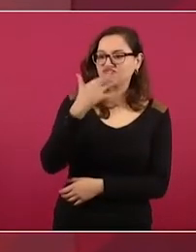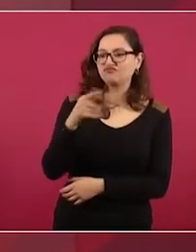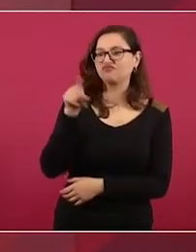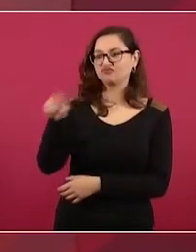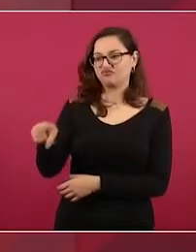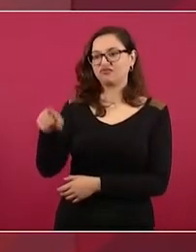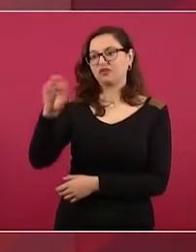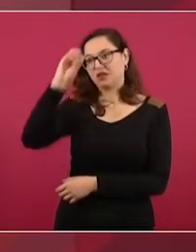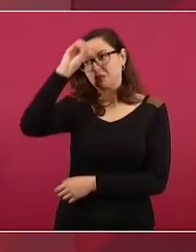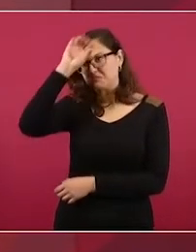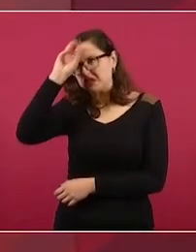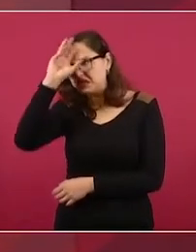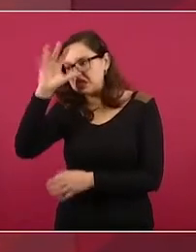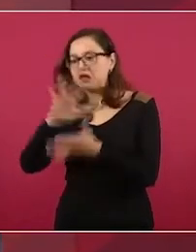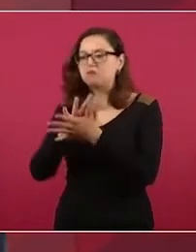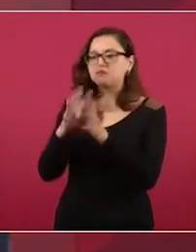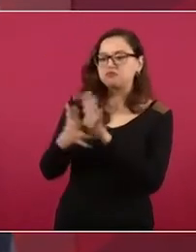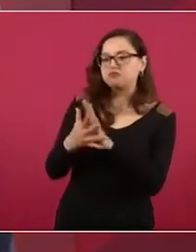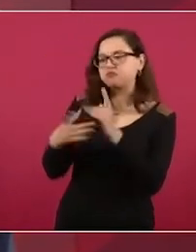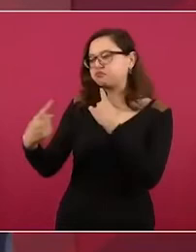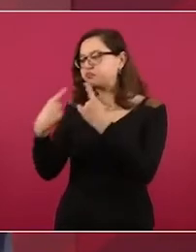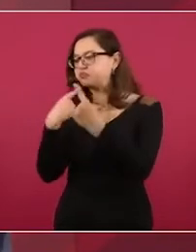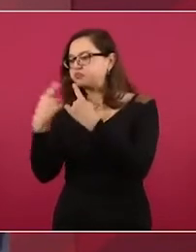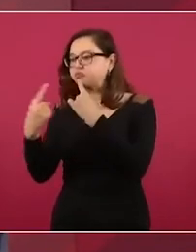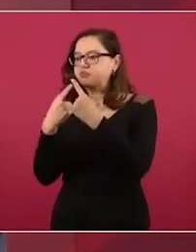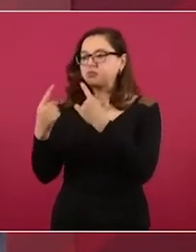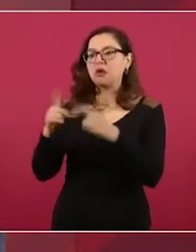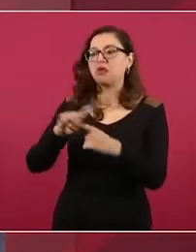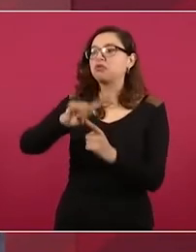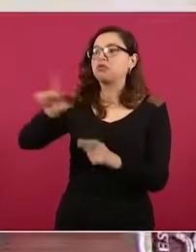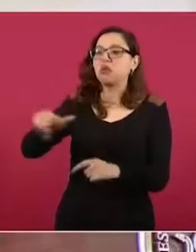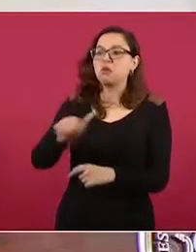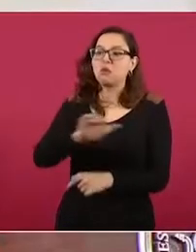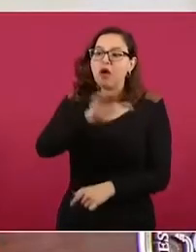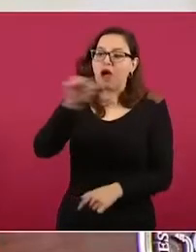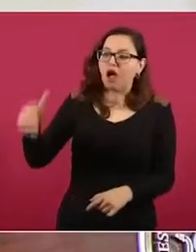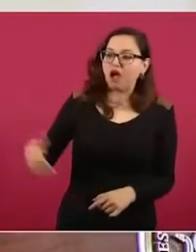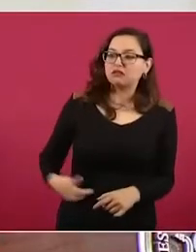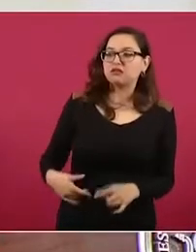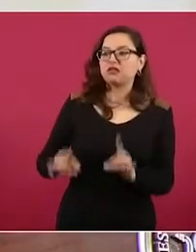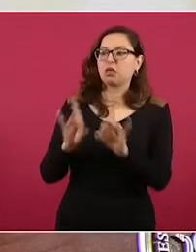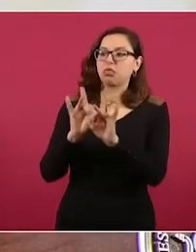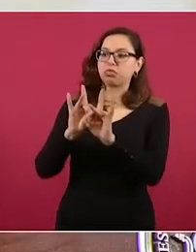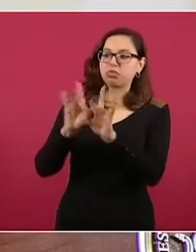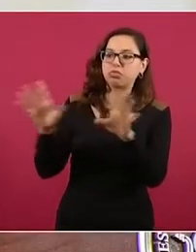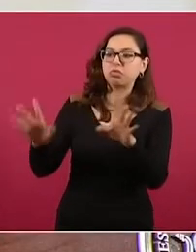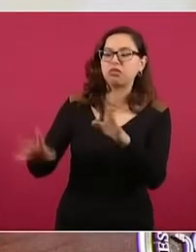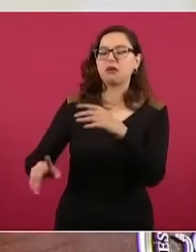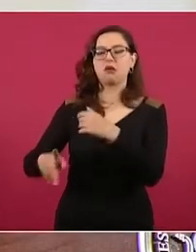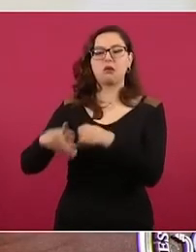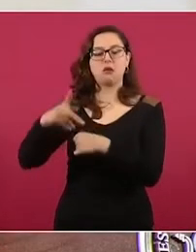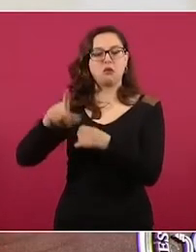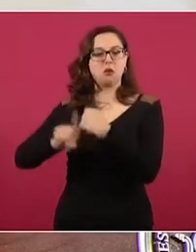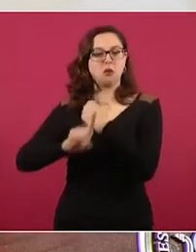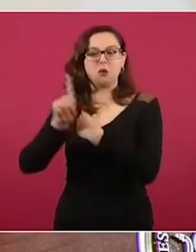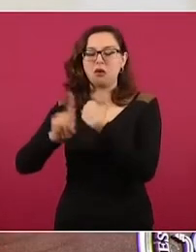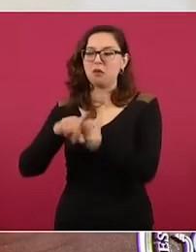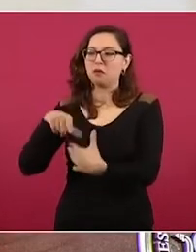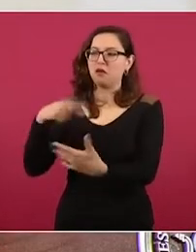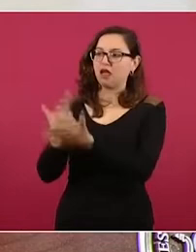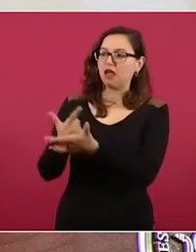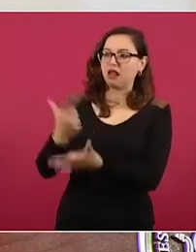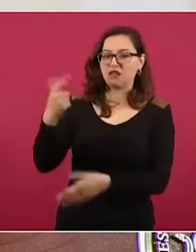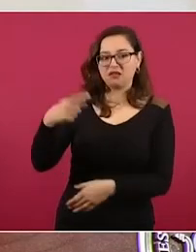desgracias y todavía, de manera oportunista,